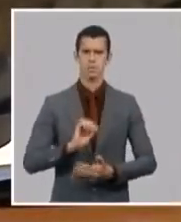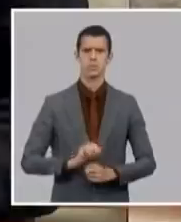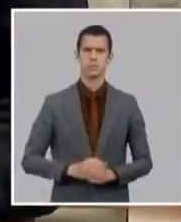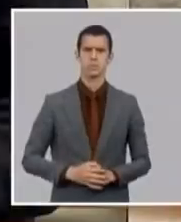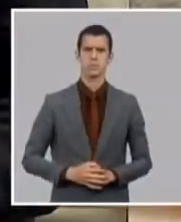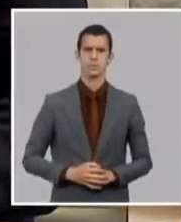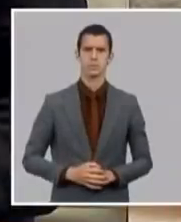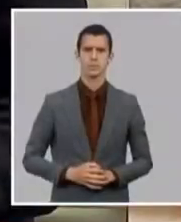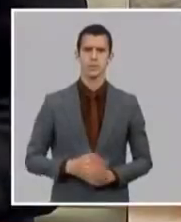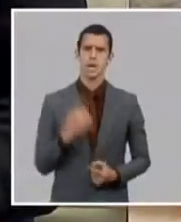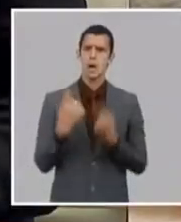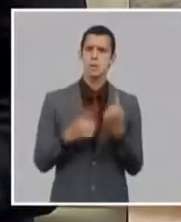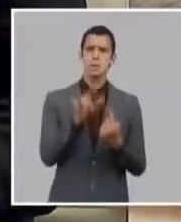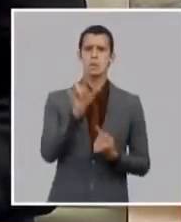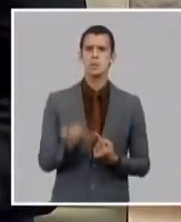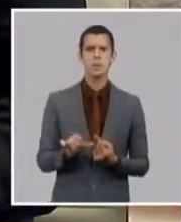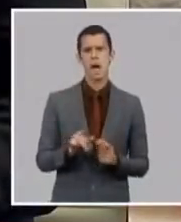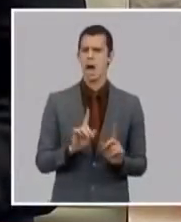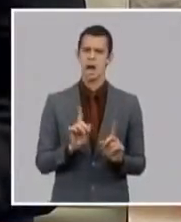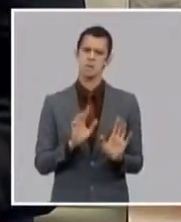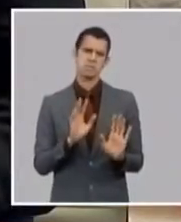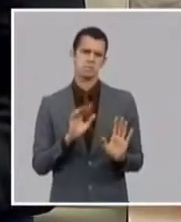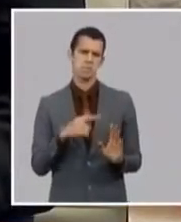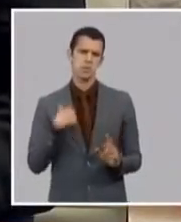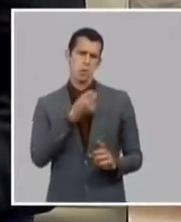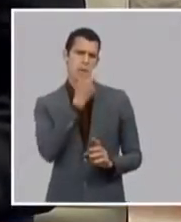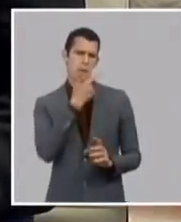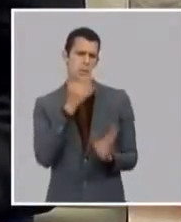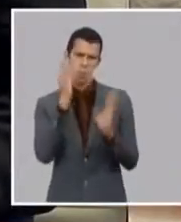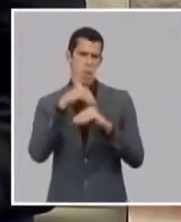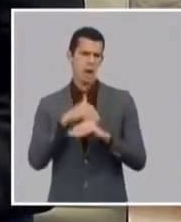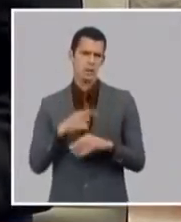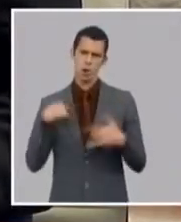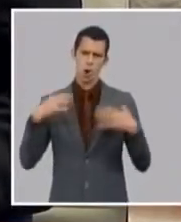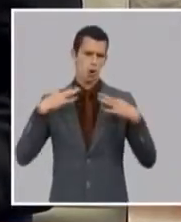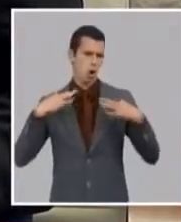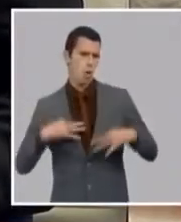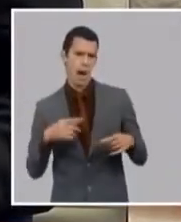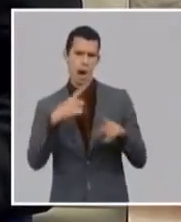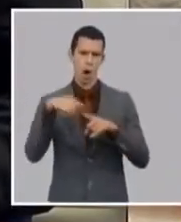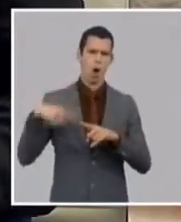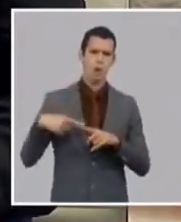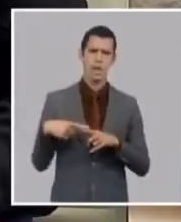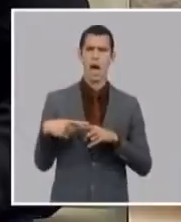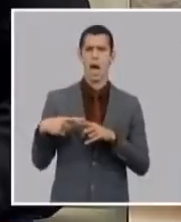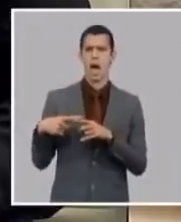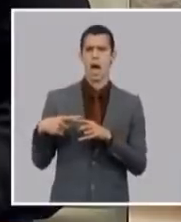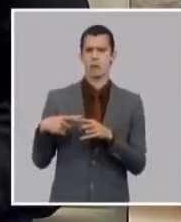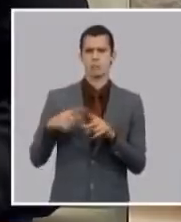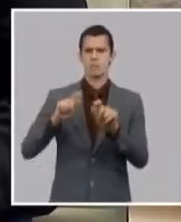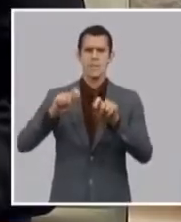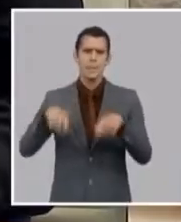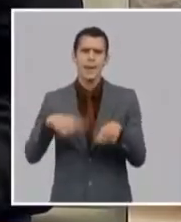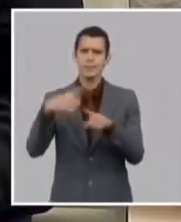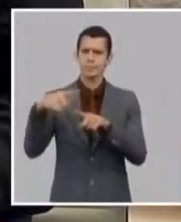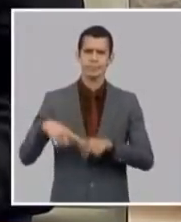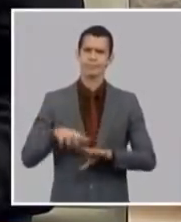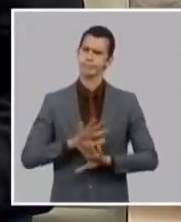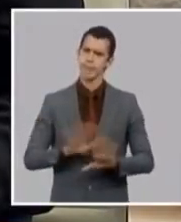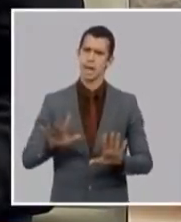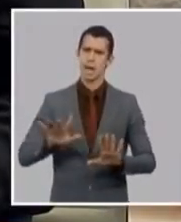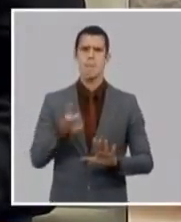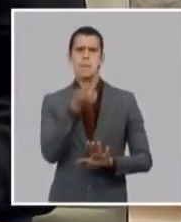pero queríamos un poco aclarar esto y lo que siempre especifica que siempre y cuando vengan